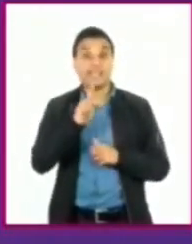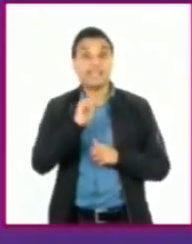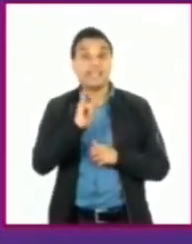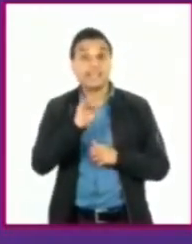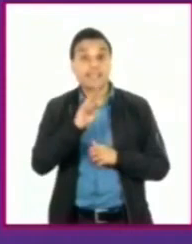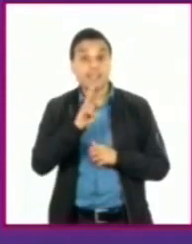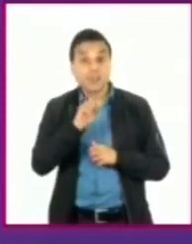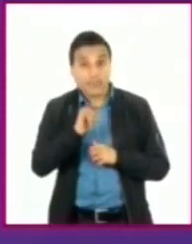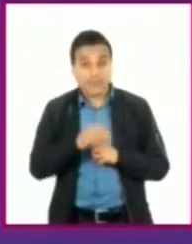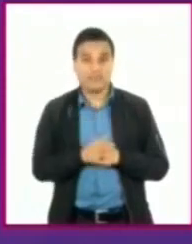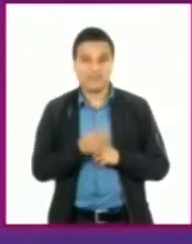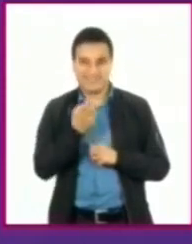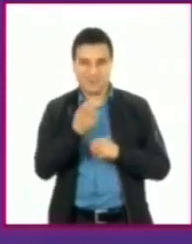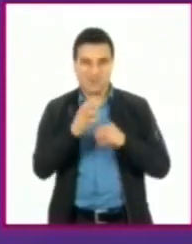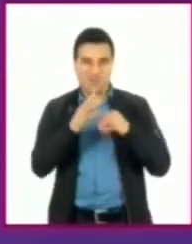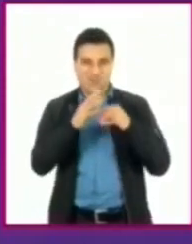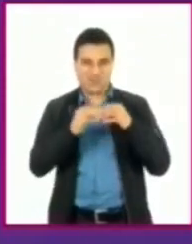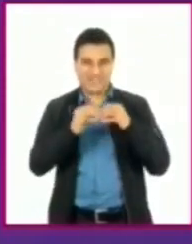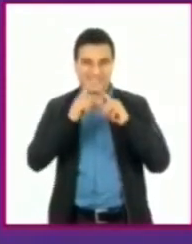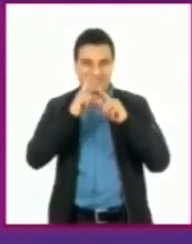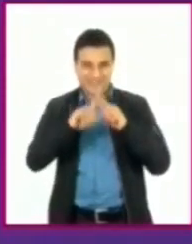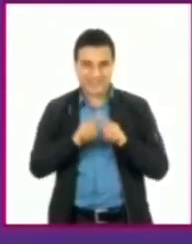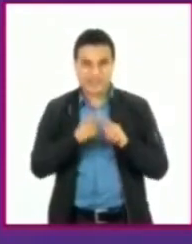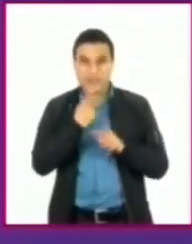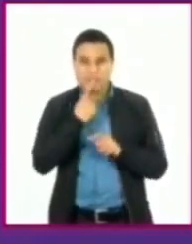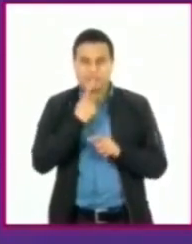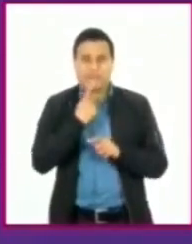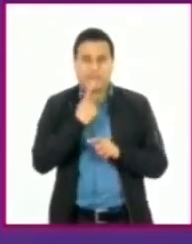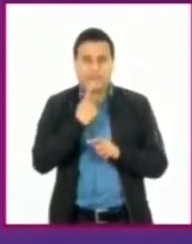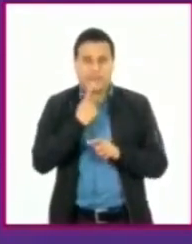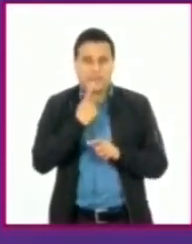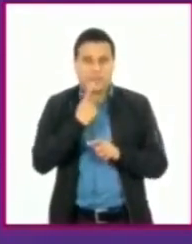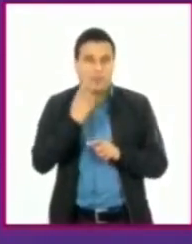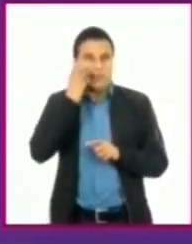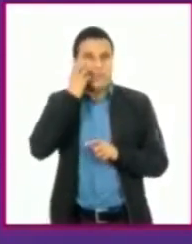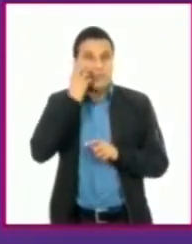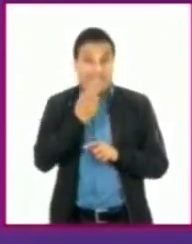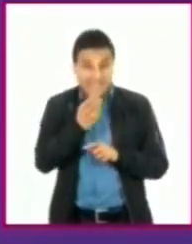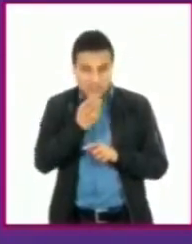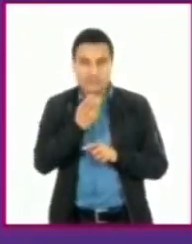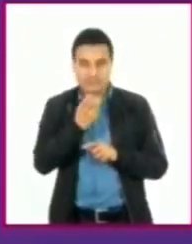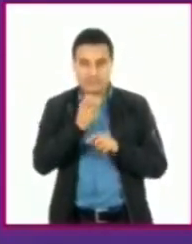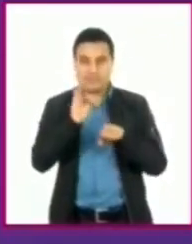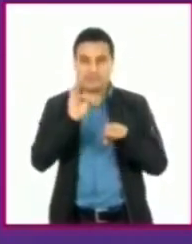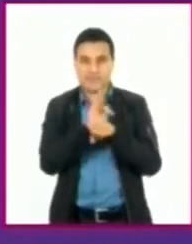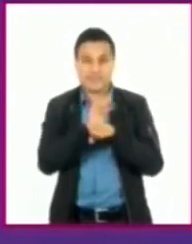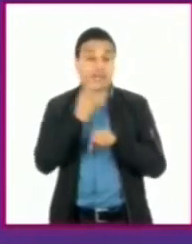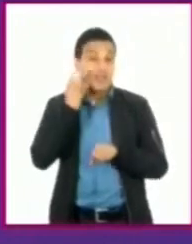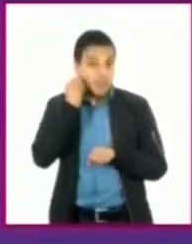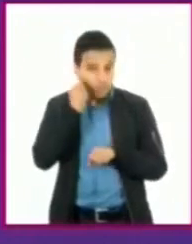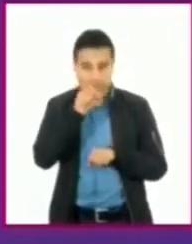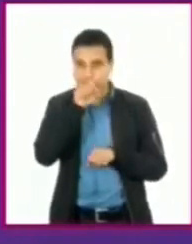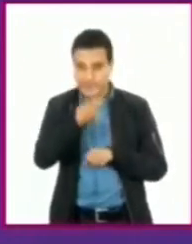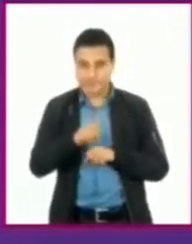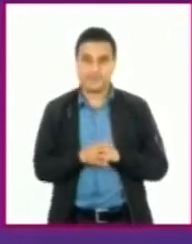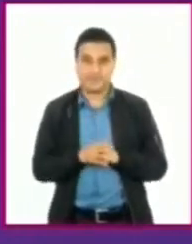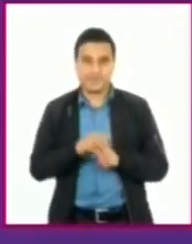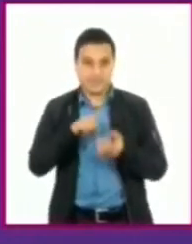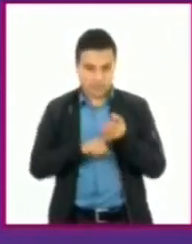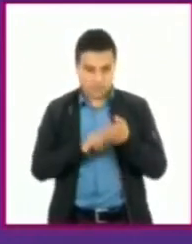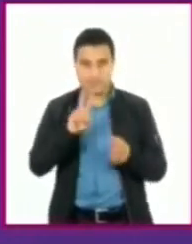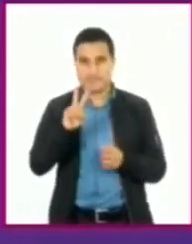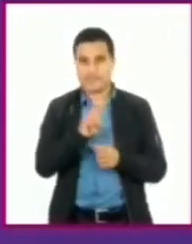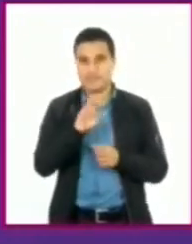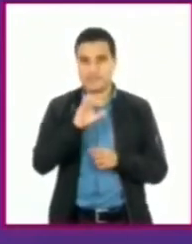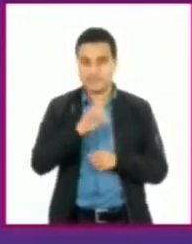kiwi. Todas esas plantas que son un poco ácidas, te dicen que tienen vitamina C. ¿El limón? El limón. Tiene mucho más vitamina C la